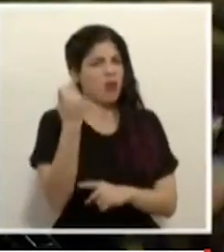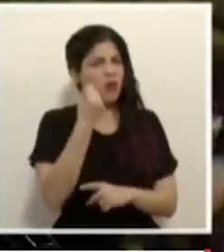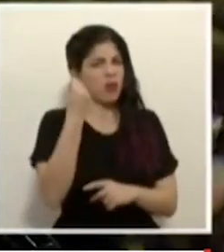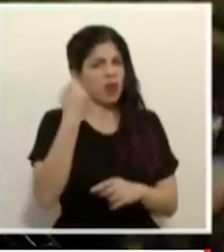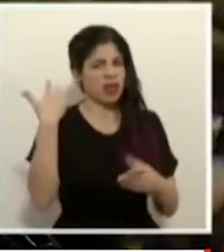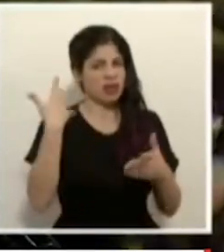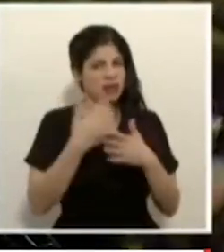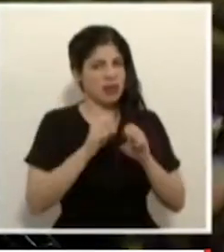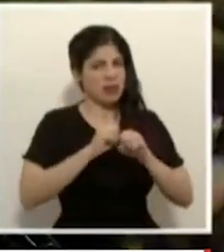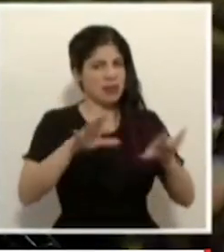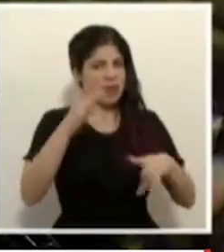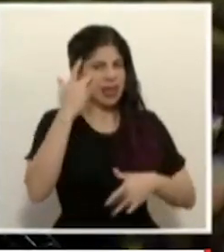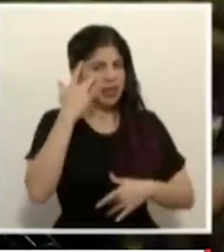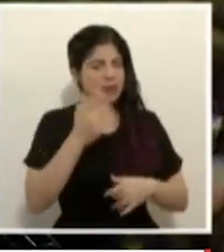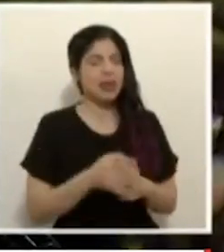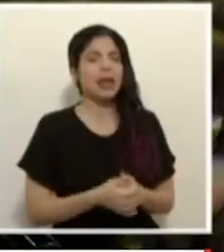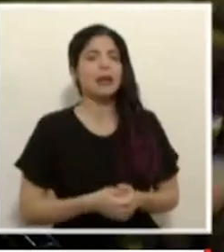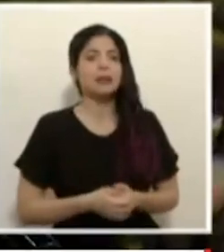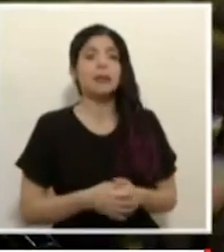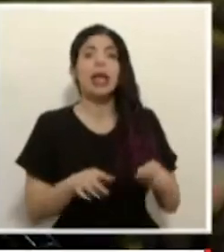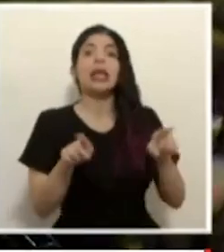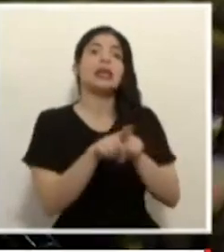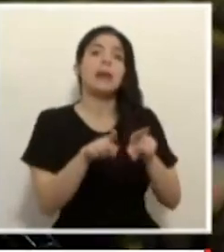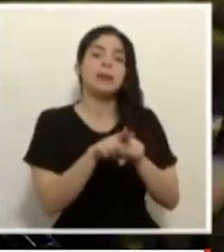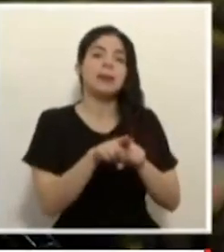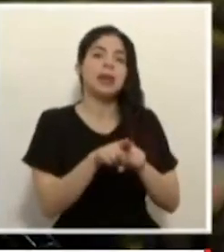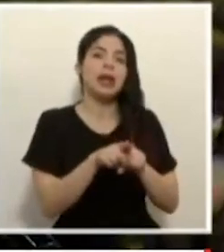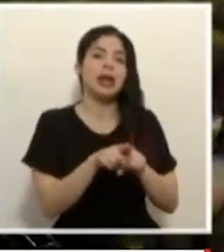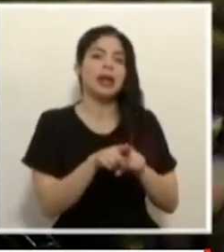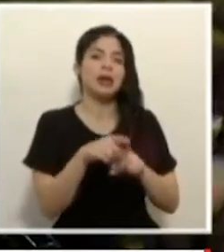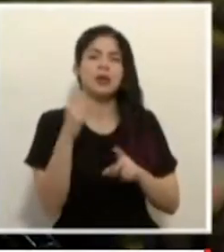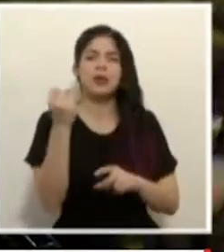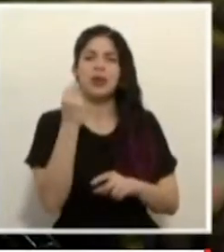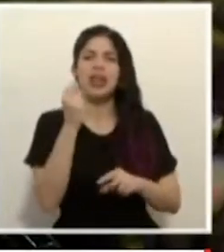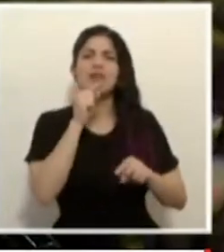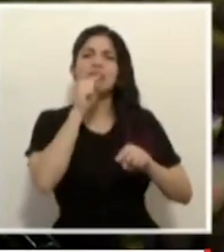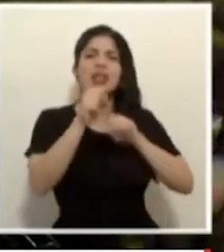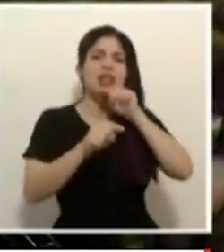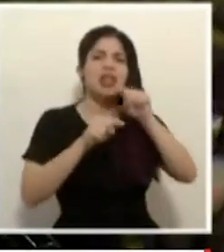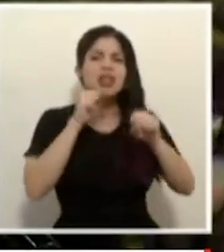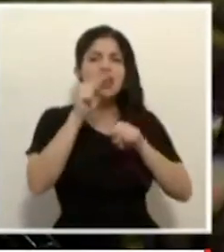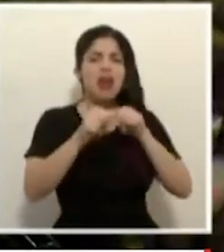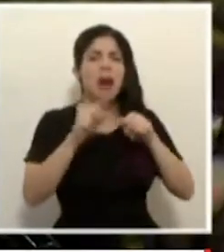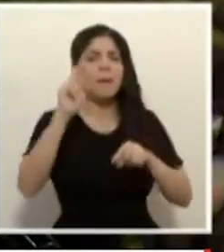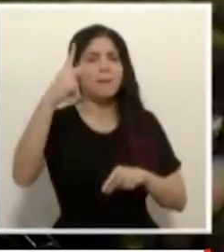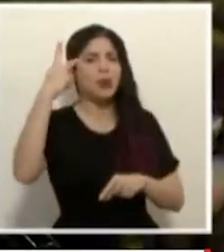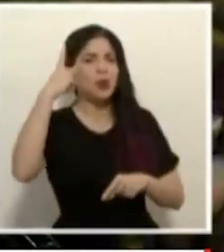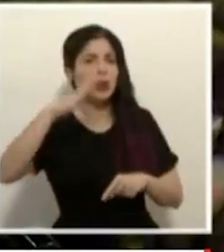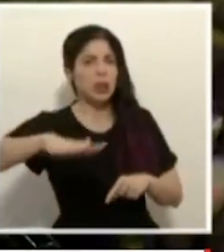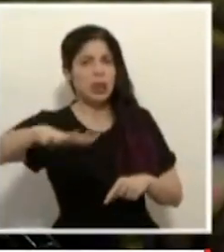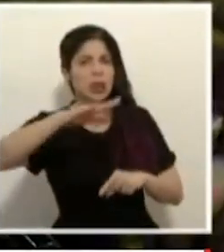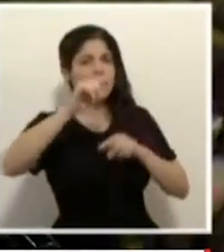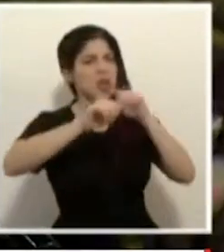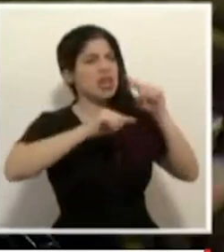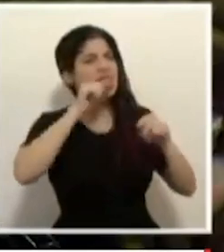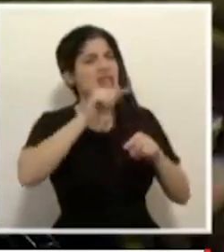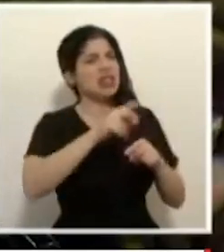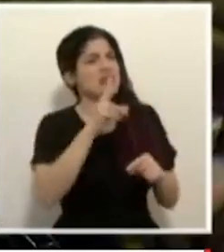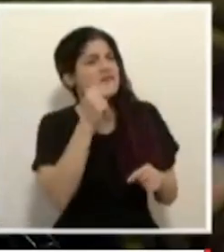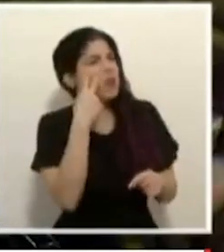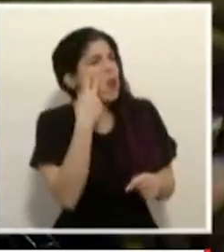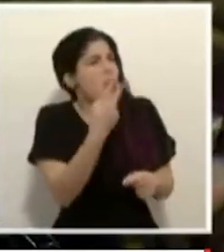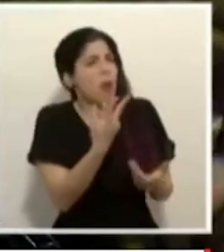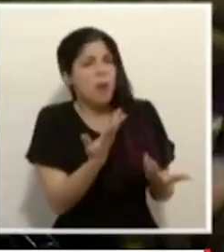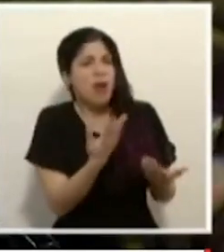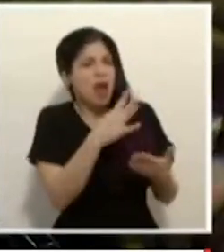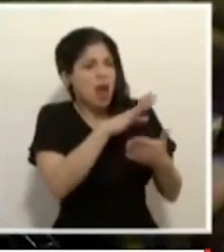esta pandemia, sino también fuertes críticas desde el ámbito político del país a que no se nota una real